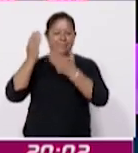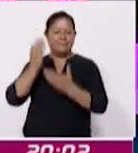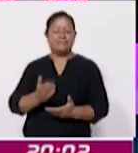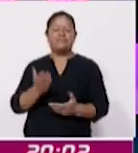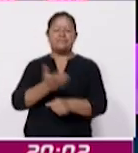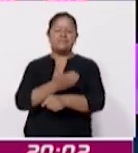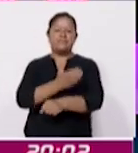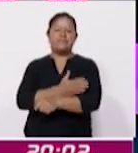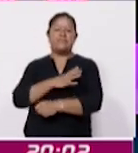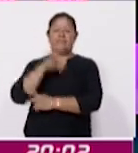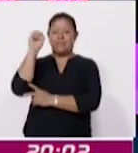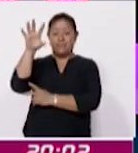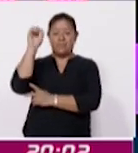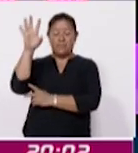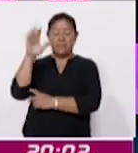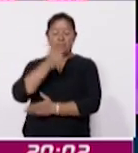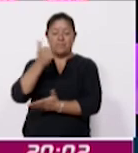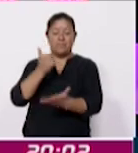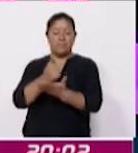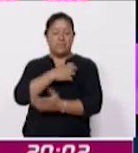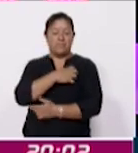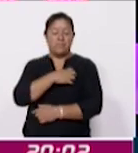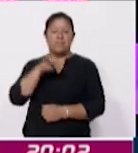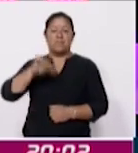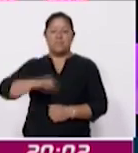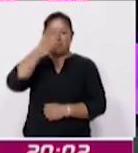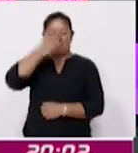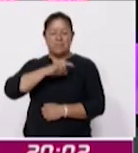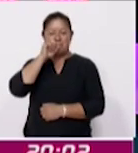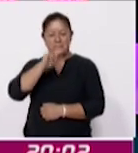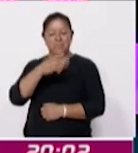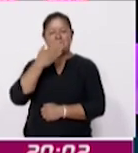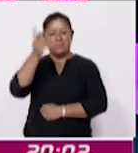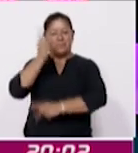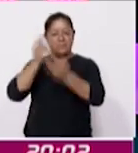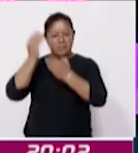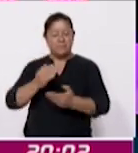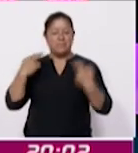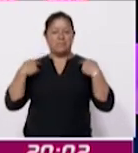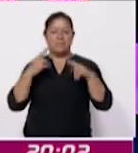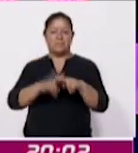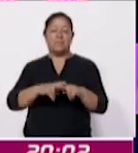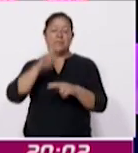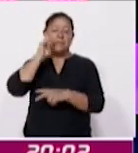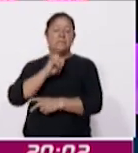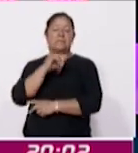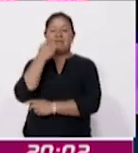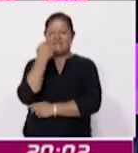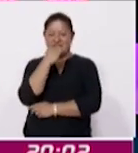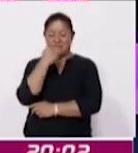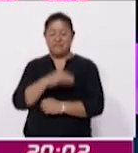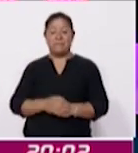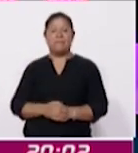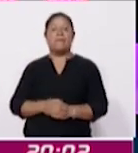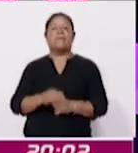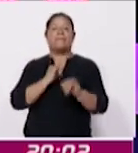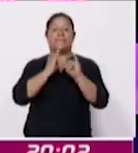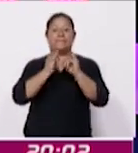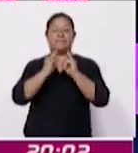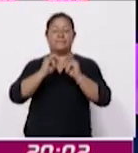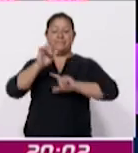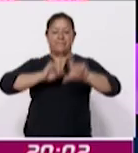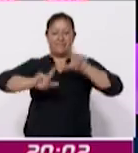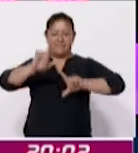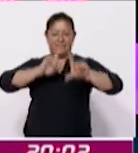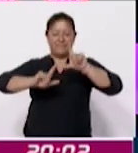transmitimos en vivo desde esta ciudad capital. Y esta noche también le damos la cordial bienvenida a la maestra Amiros Lava Amador, ella es intérprete